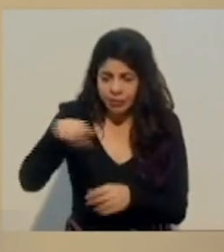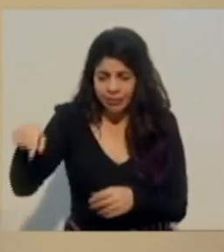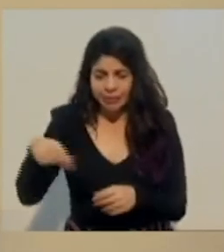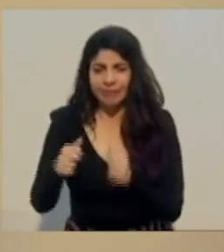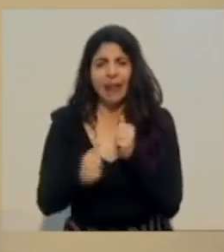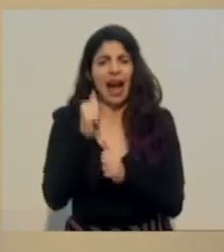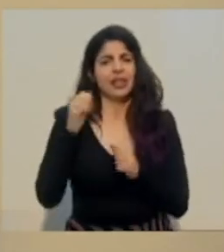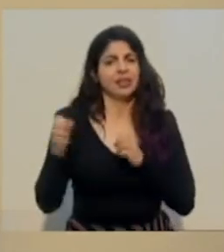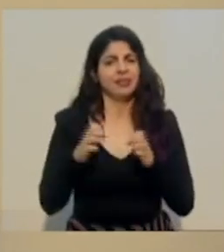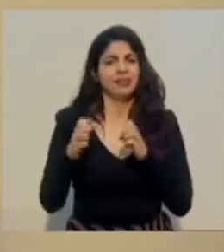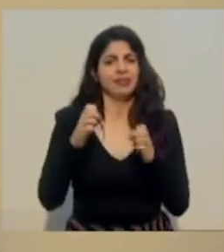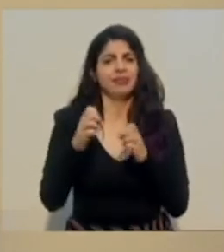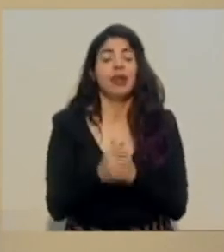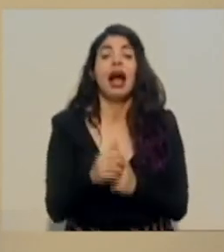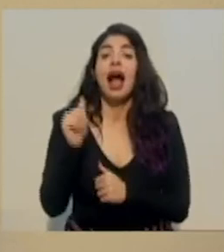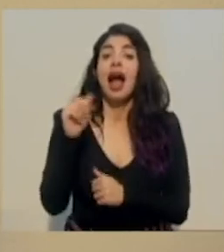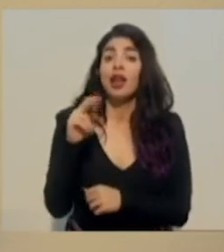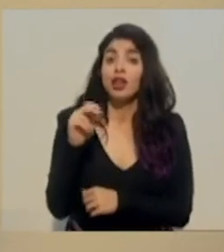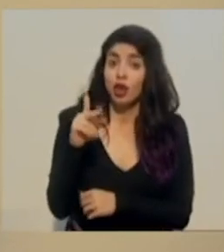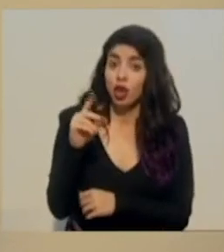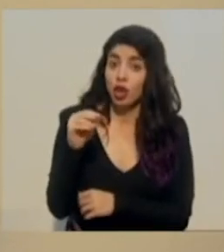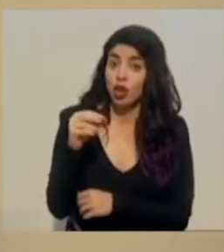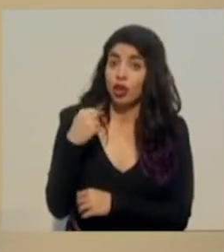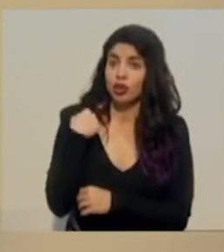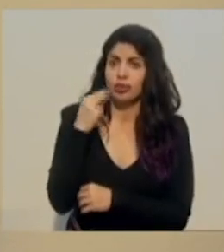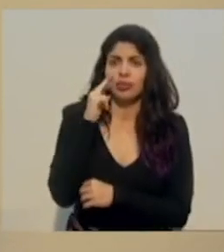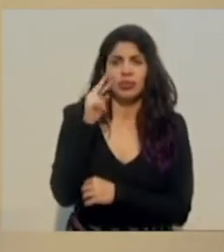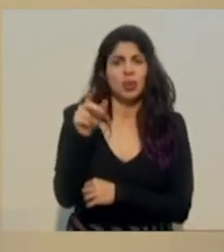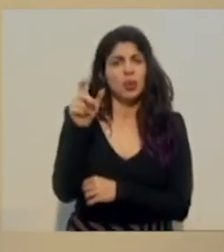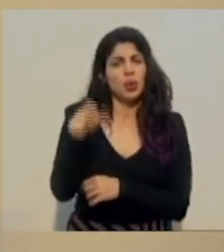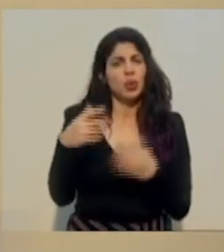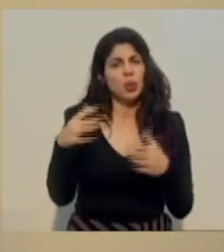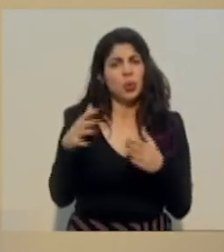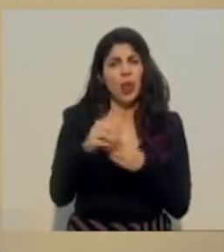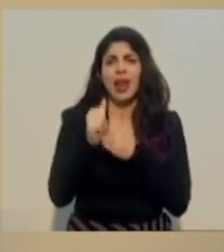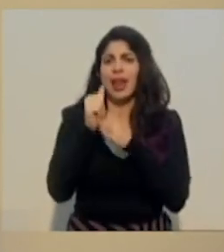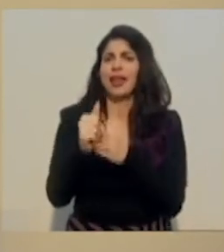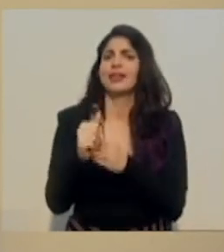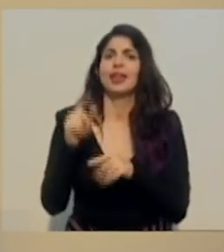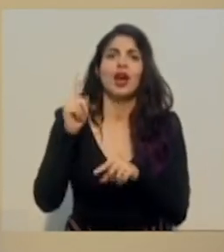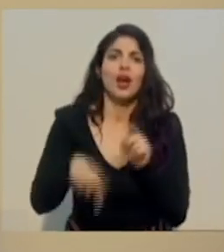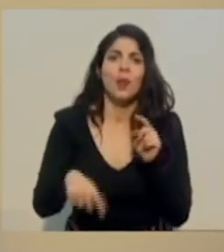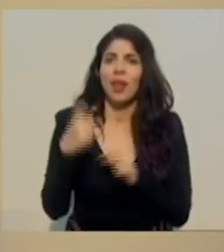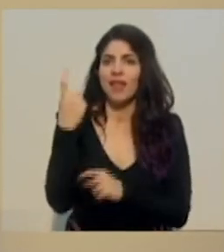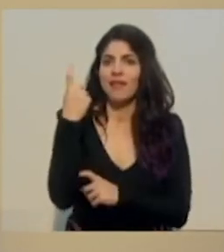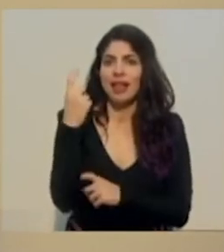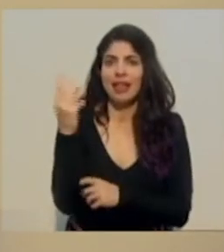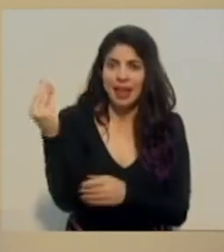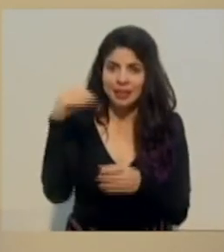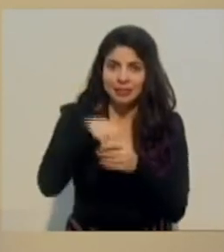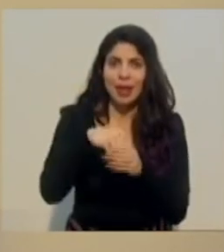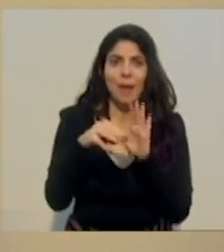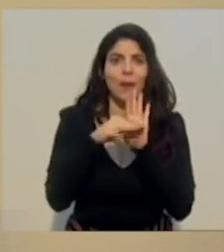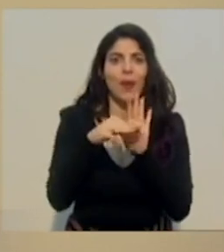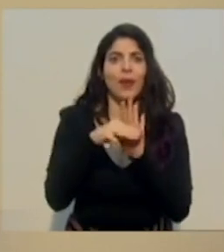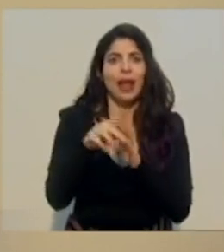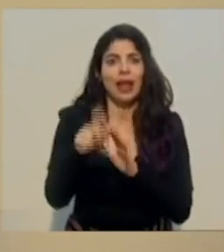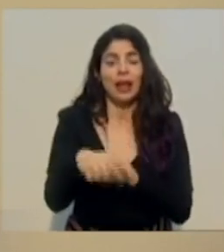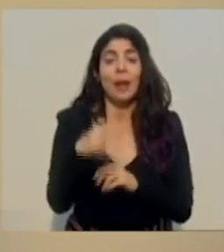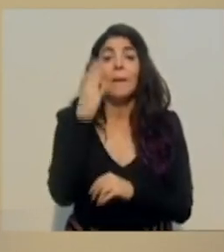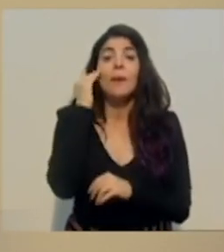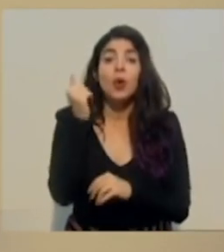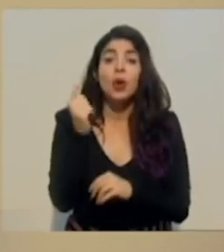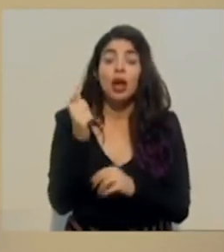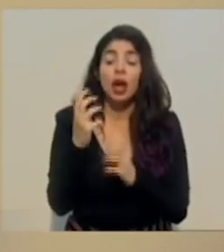parece un liderazgo que no puede faltar en este modelo, porque es que la articulación en